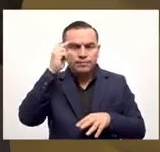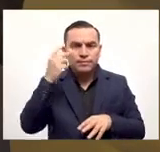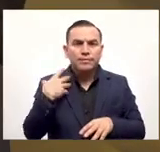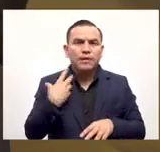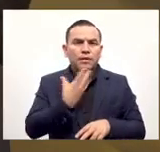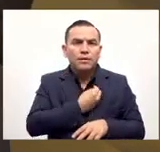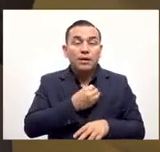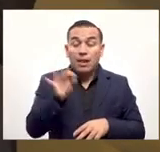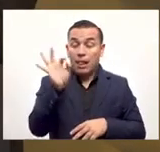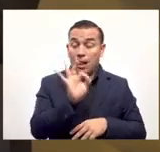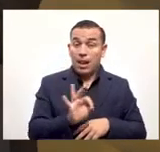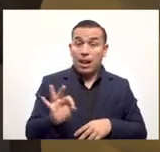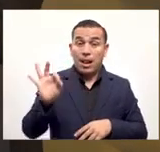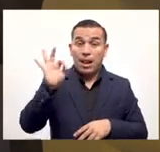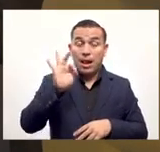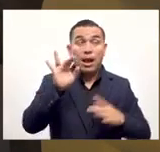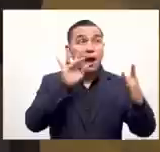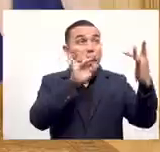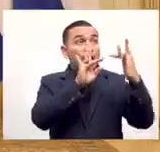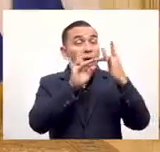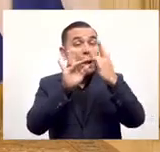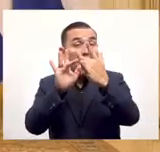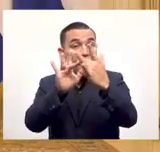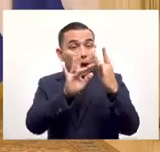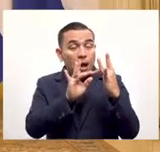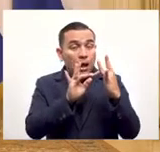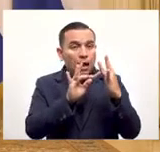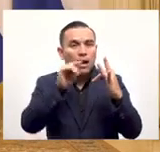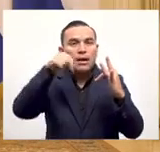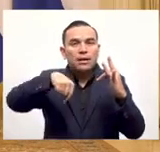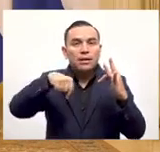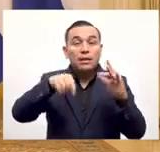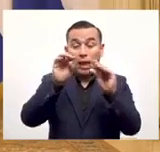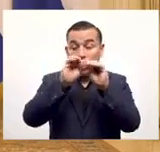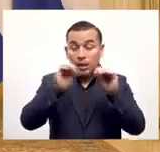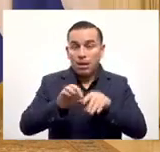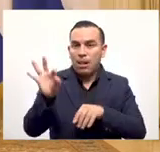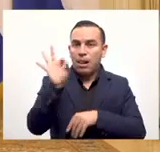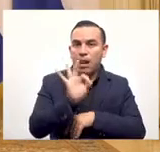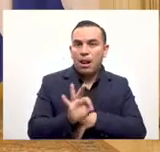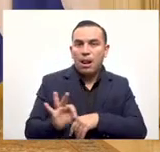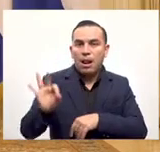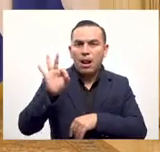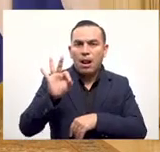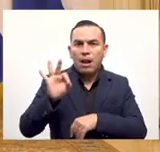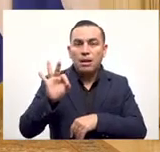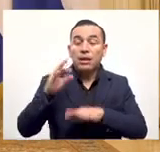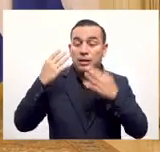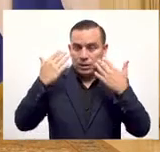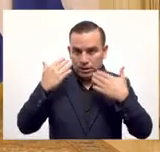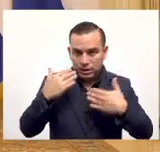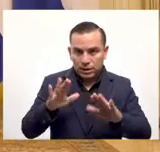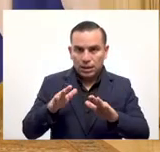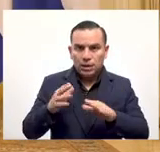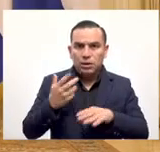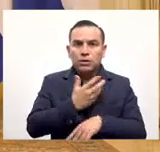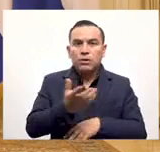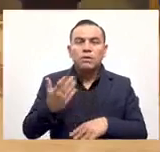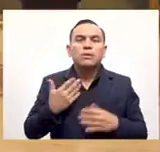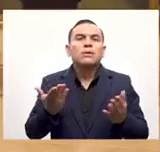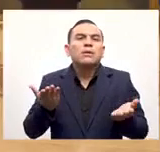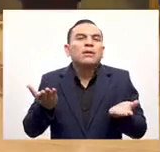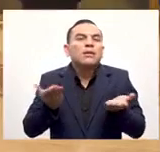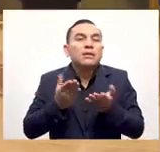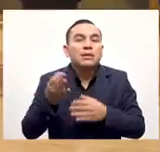Por eso hablábamos de que teníamos que mejorar la conectividad y la cobertura del internet en El Salvador pero ya hay bastante